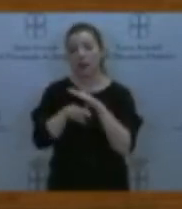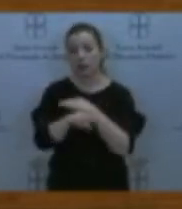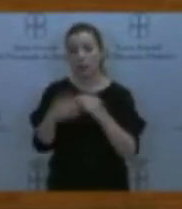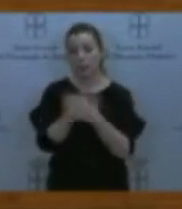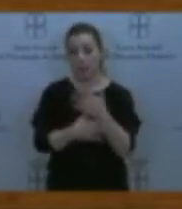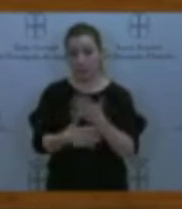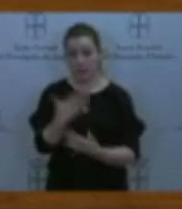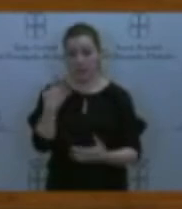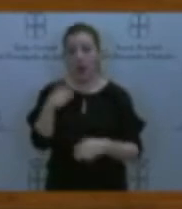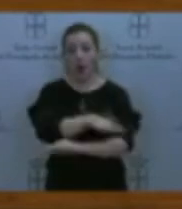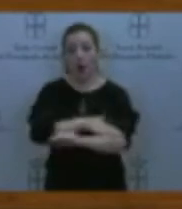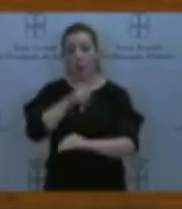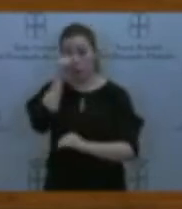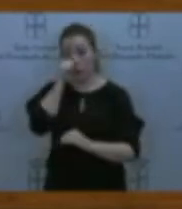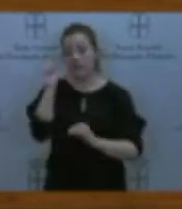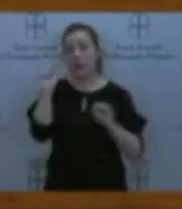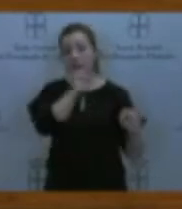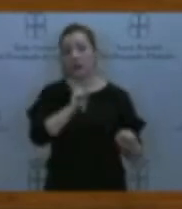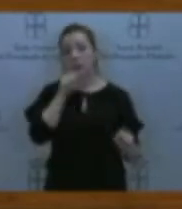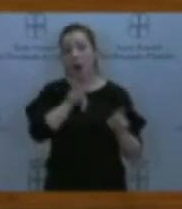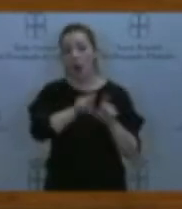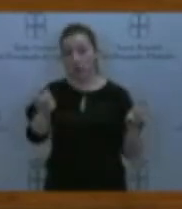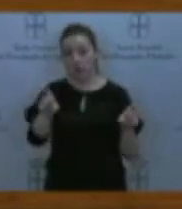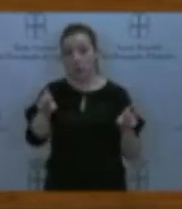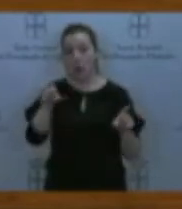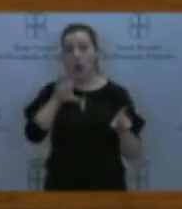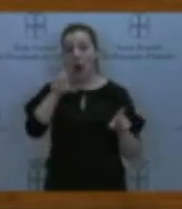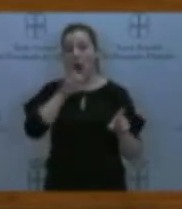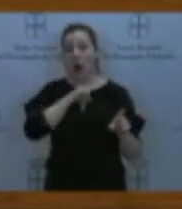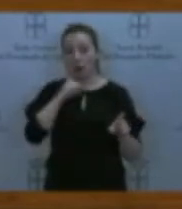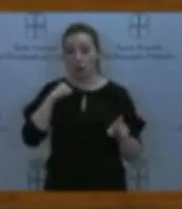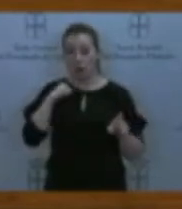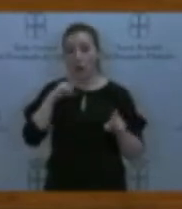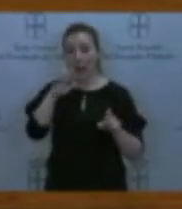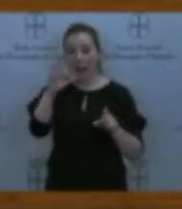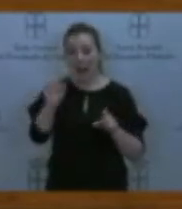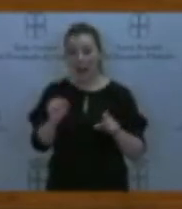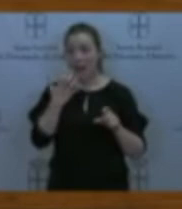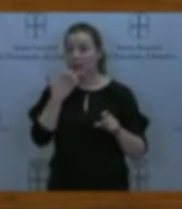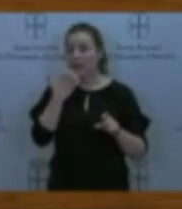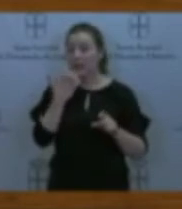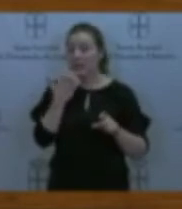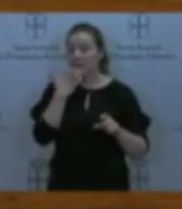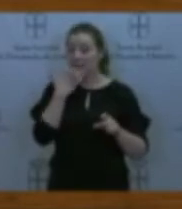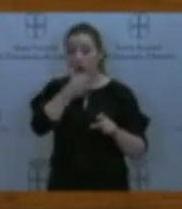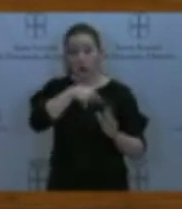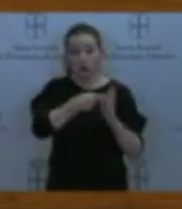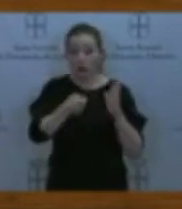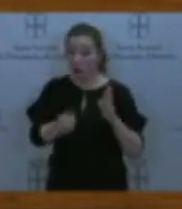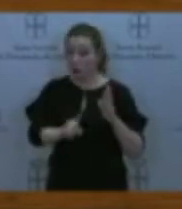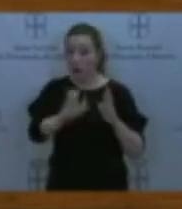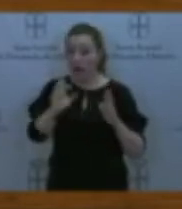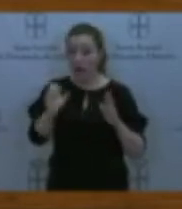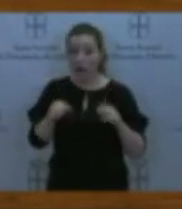que este Gobierno socialista defiende para el organismo autónomo ERA y que, traducido, significa que, salvo que lo corrijamos, cada vez será el ERA